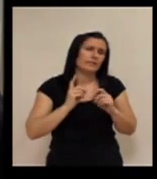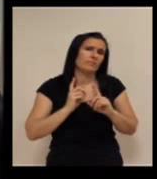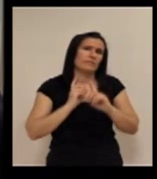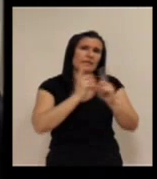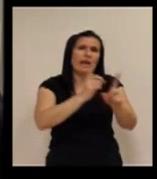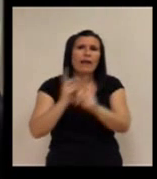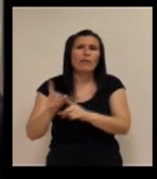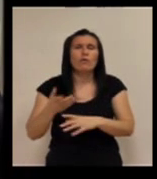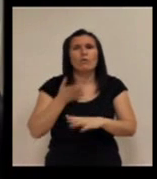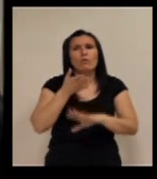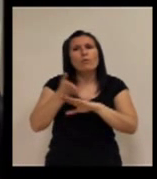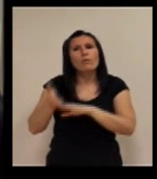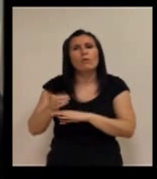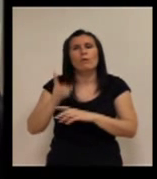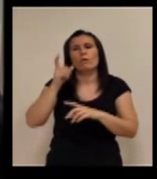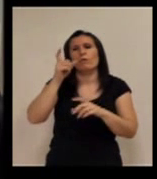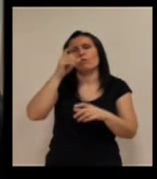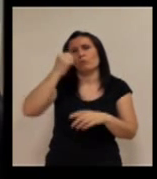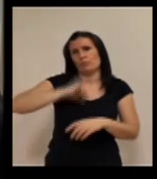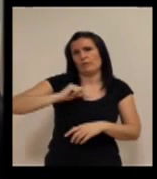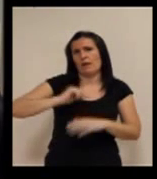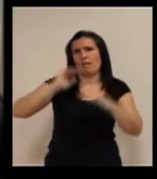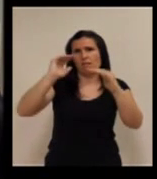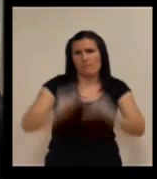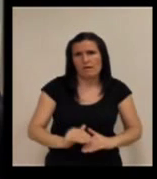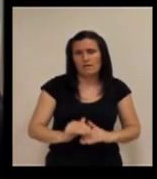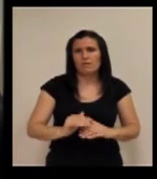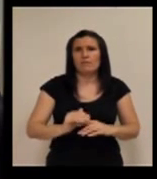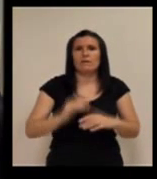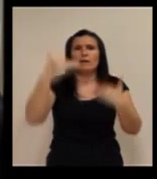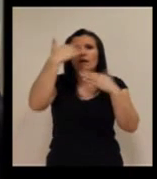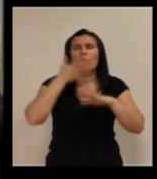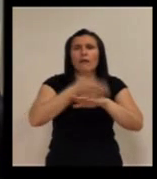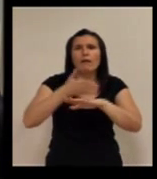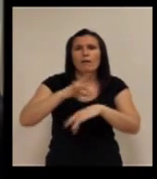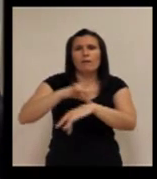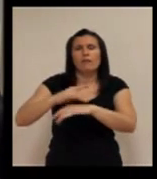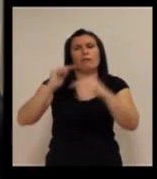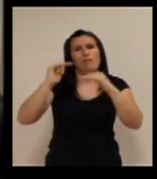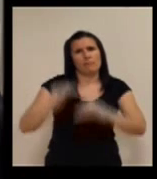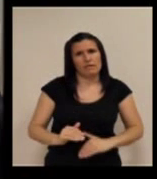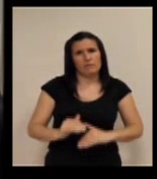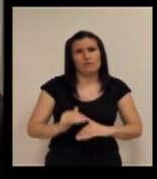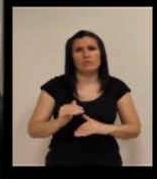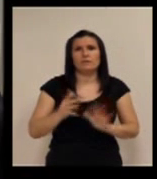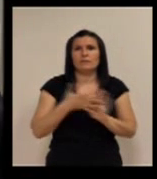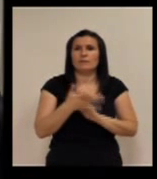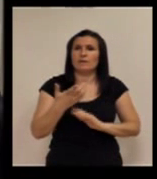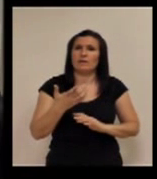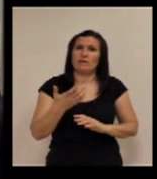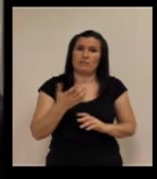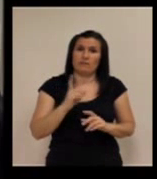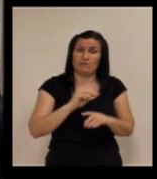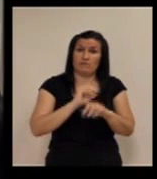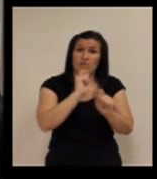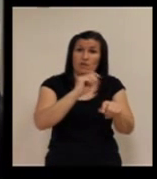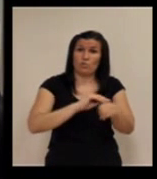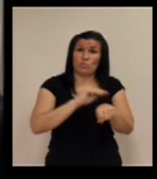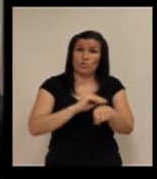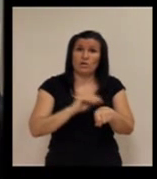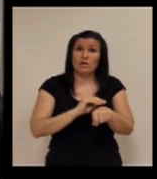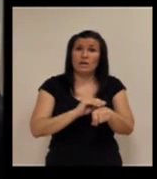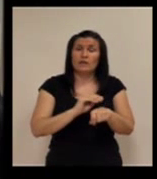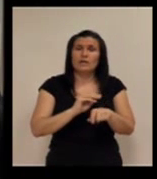hospitalarios, minimizar las atenciones médicas, es decir, matizar, triar, depurar realmente